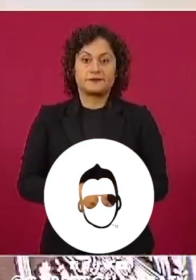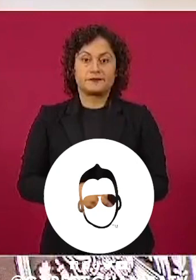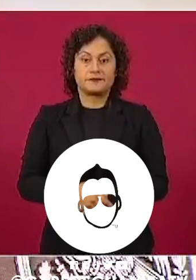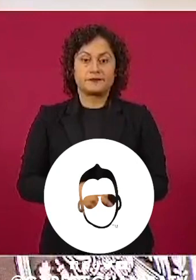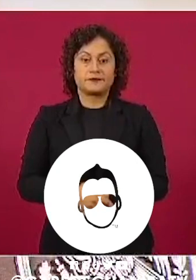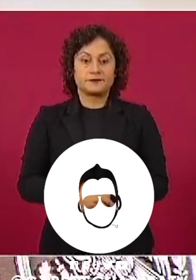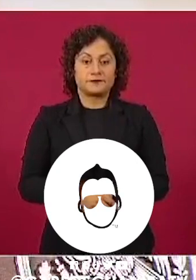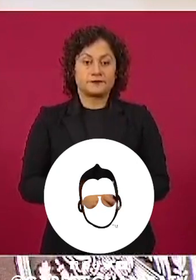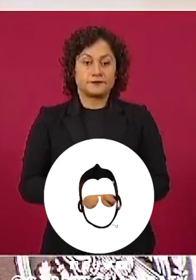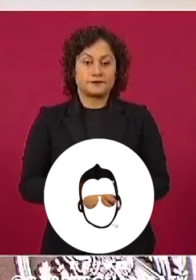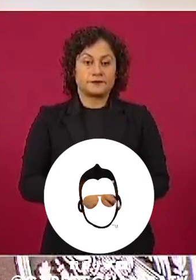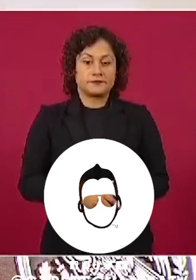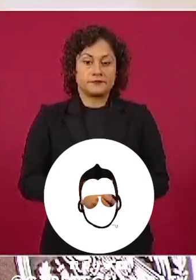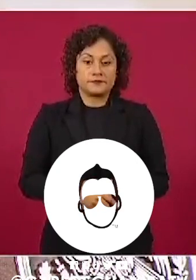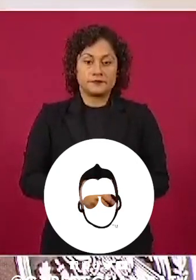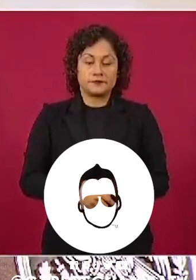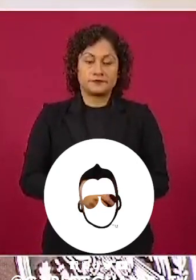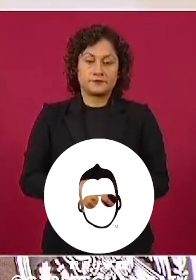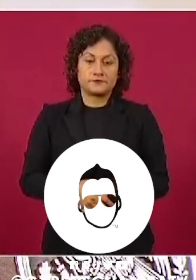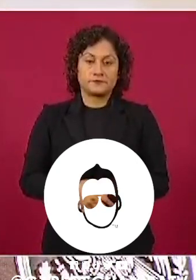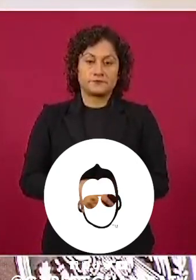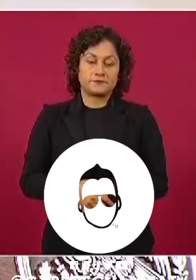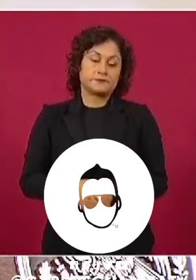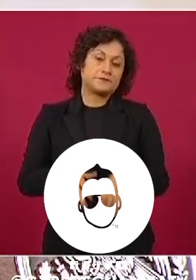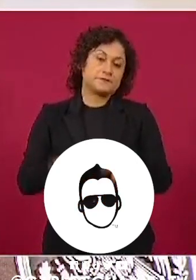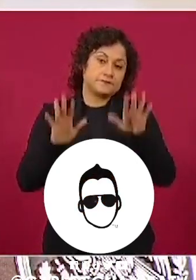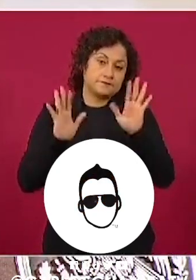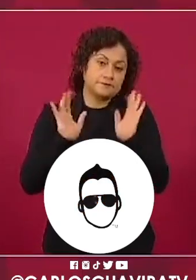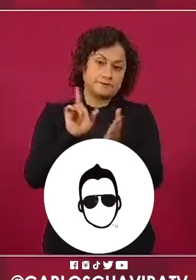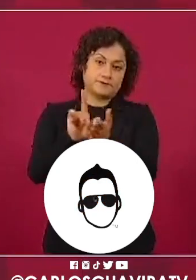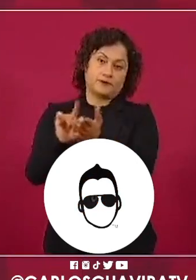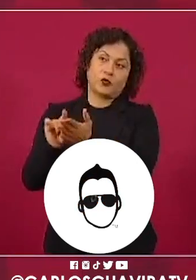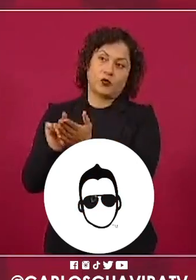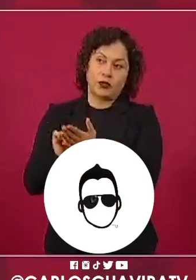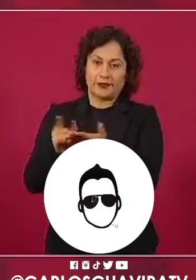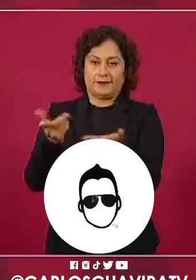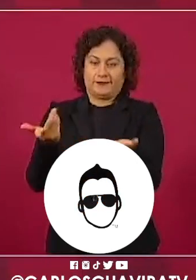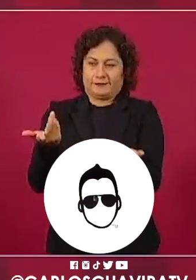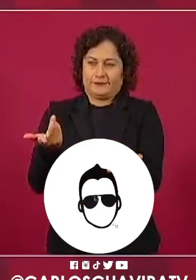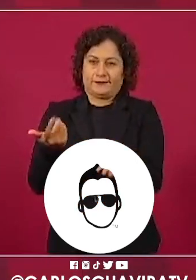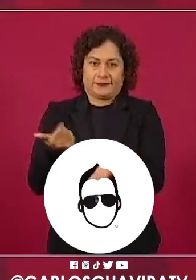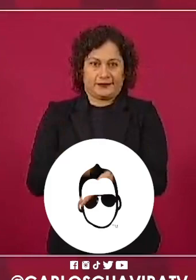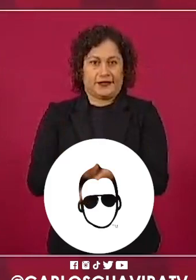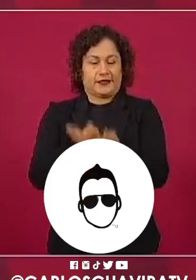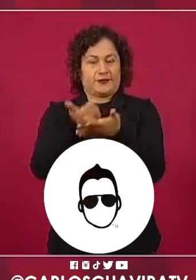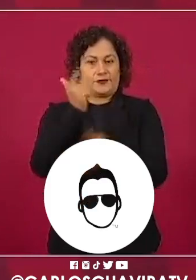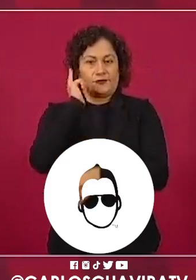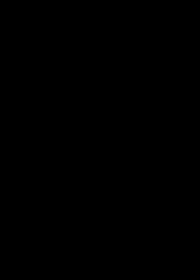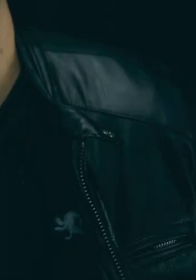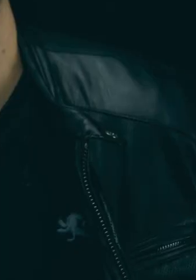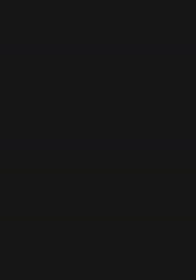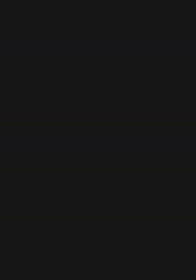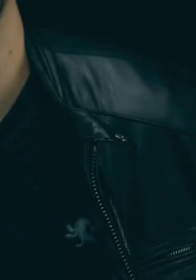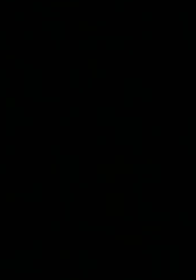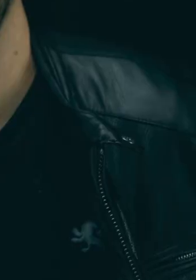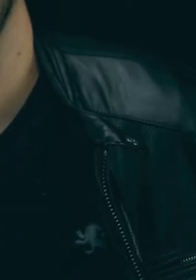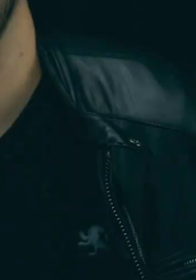Yo respeto a los conservadores, pero Andrés no, nada más hace el ridículo.